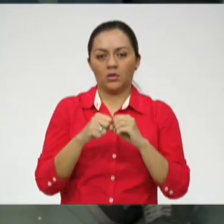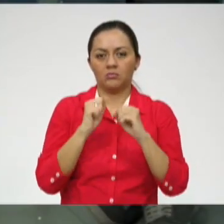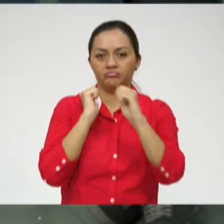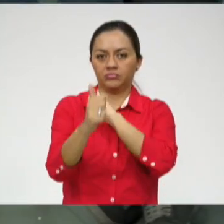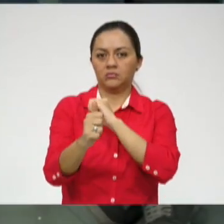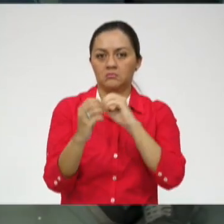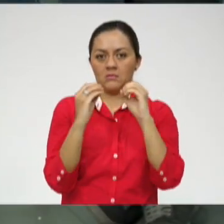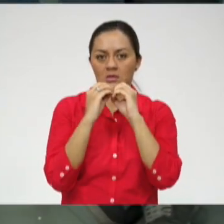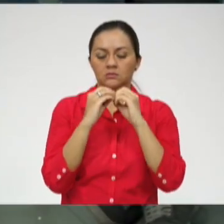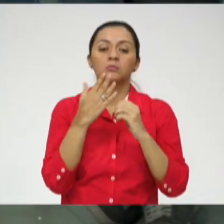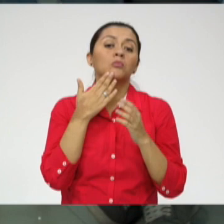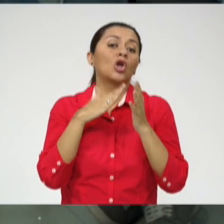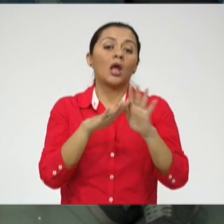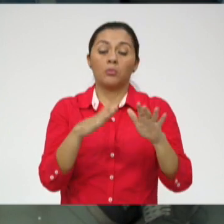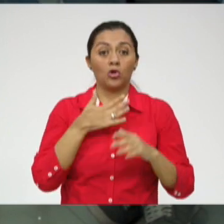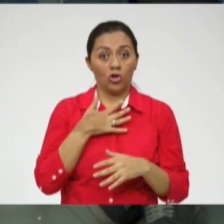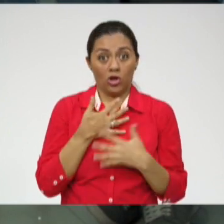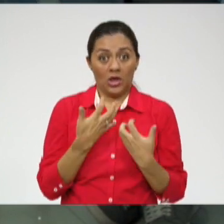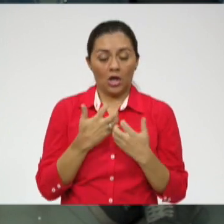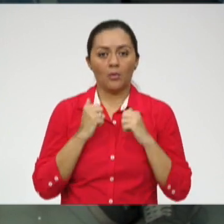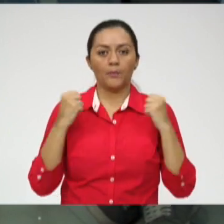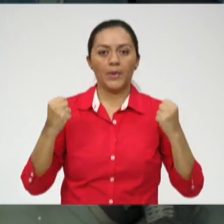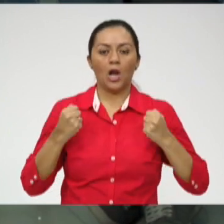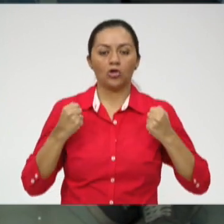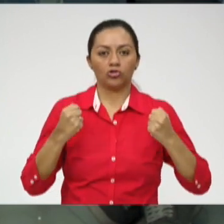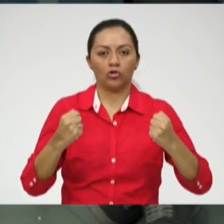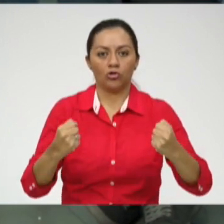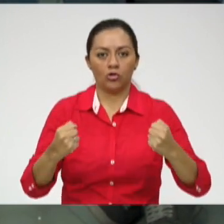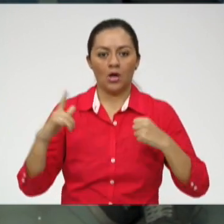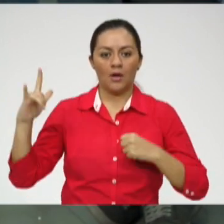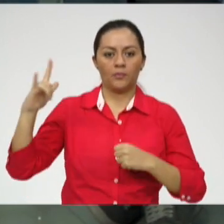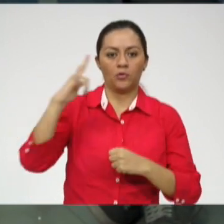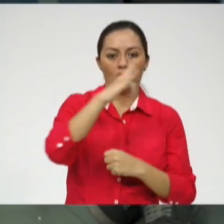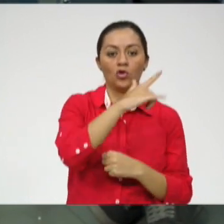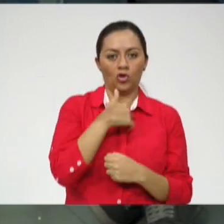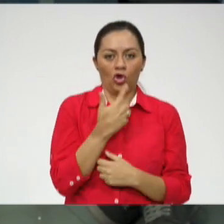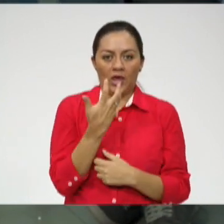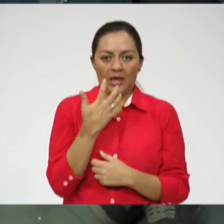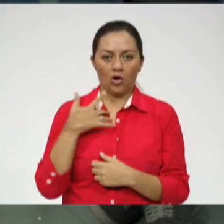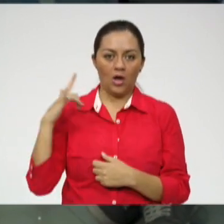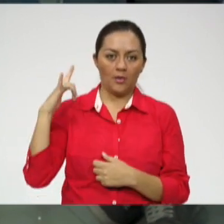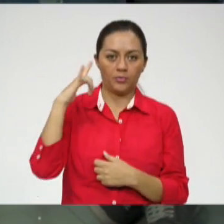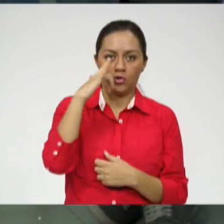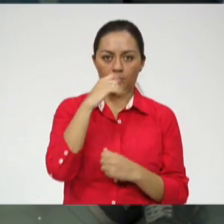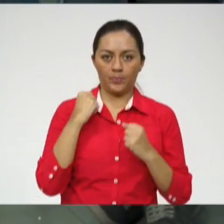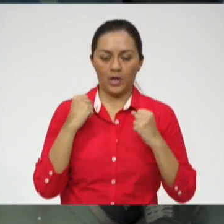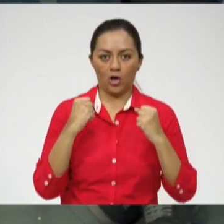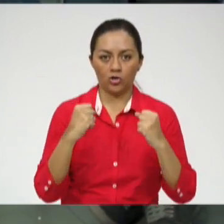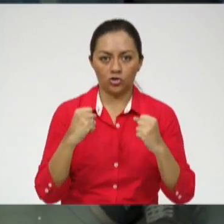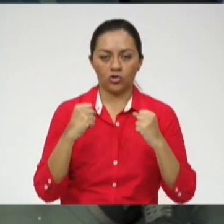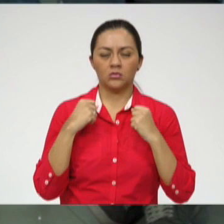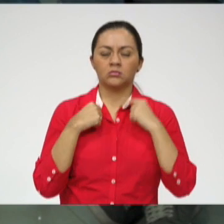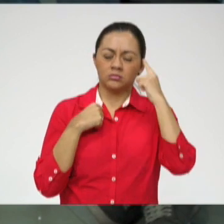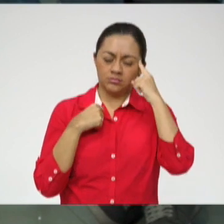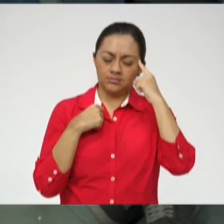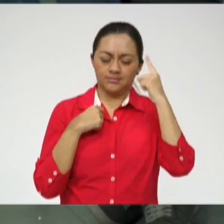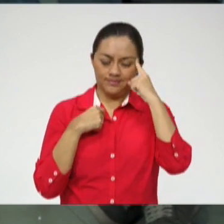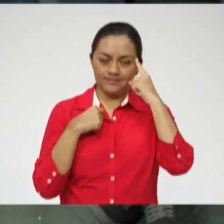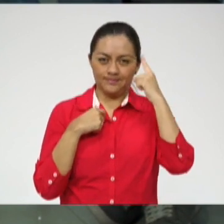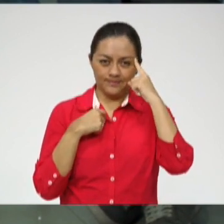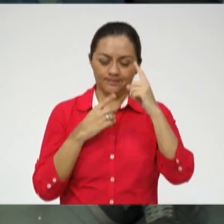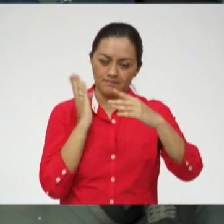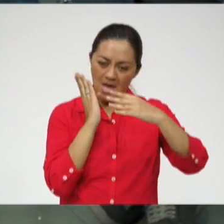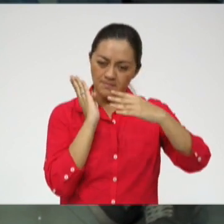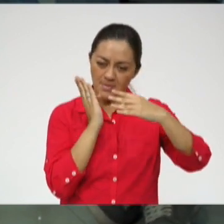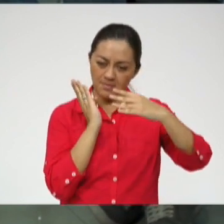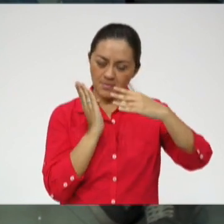En mi caso, yo quiero ser piloto. Anhelo ser piloto, deseo ser piloto. Y eso me lleva a un proyecto de vida que yo